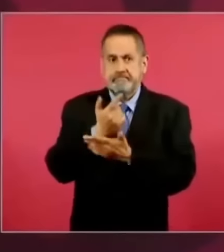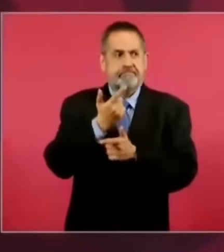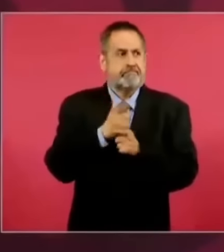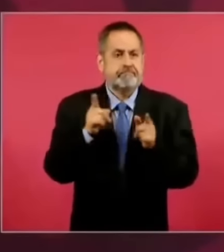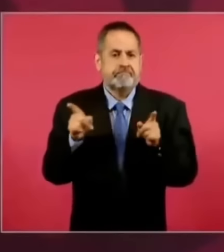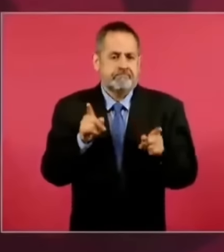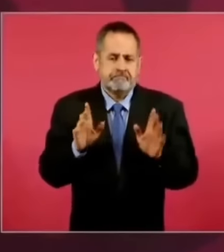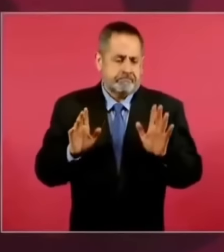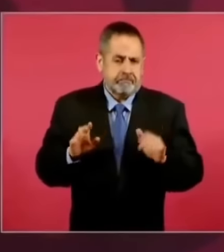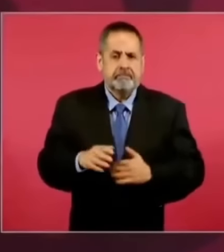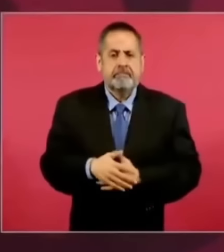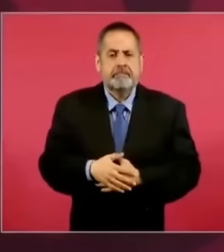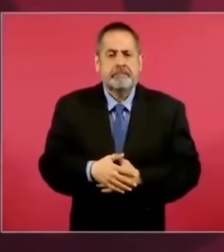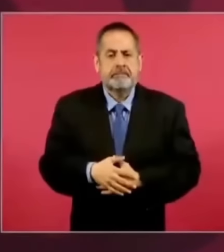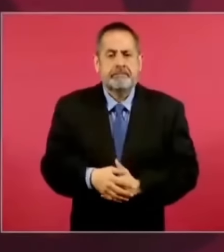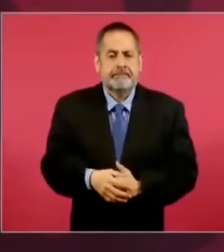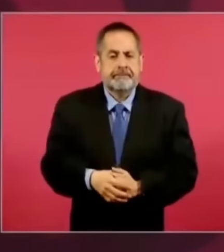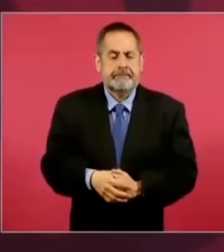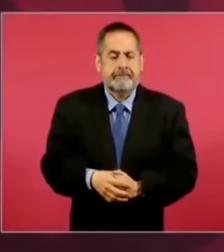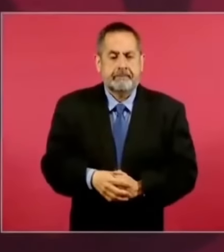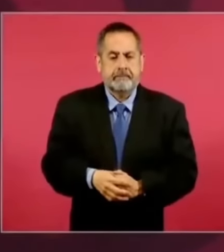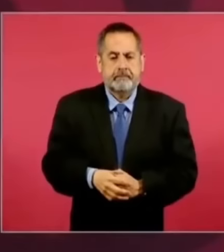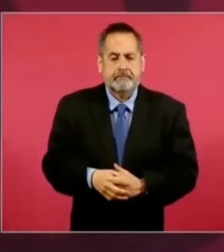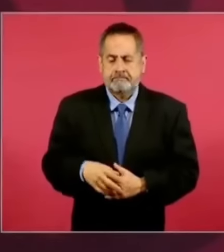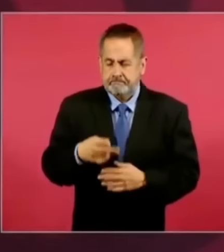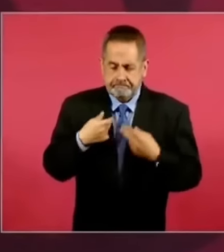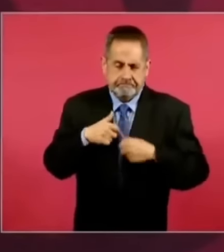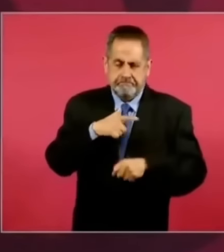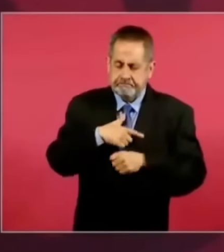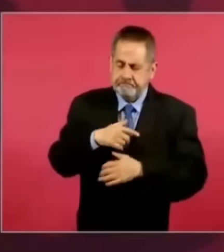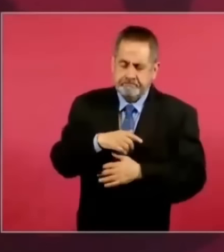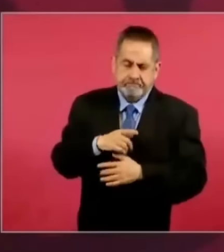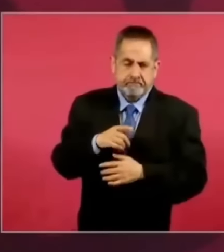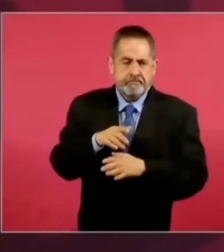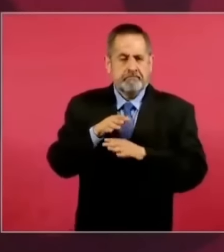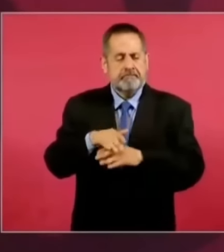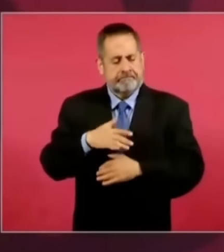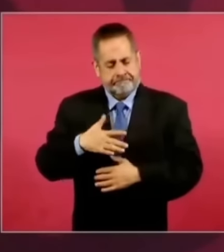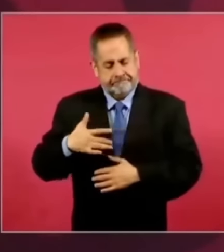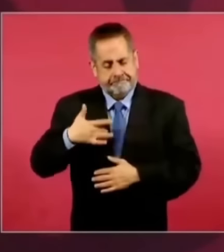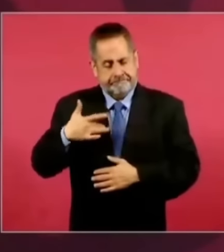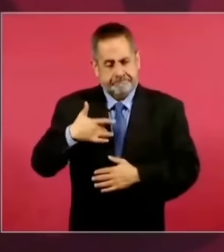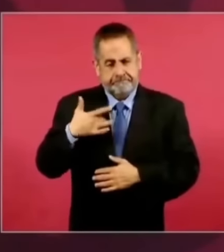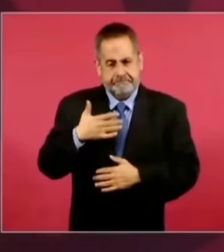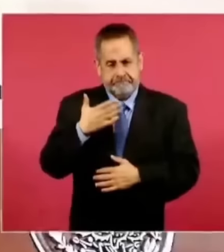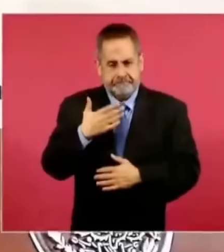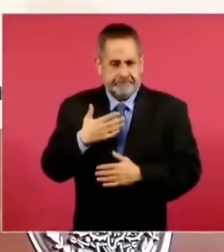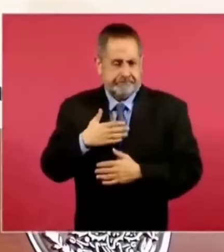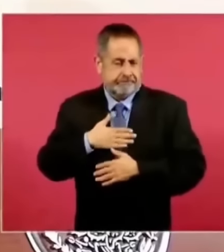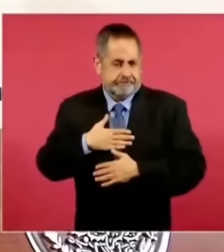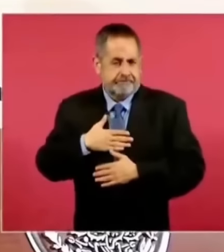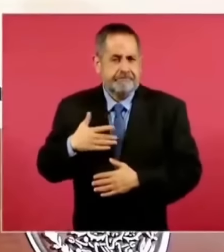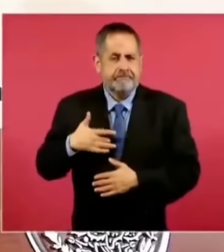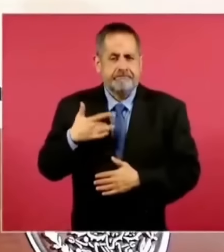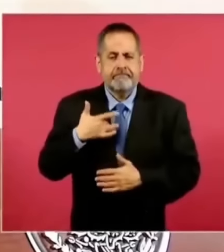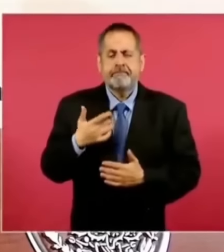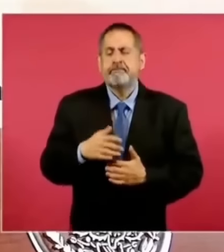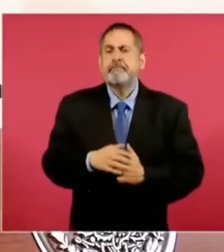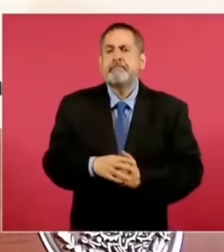en lo afectivo, en lo íntimo. Me